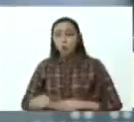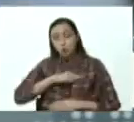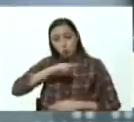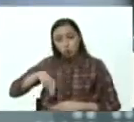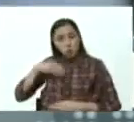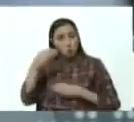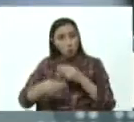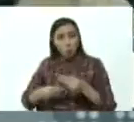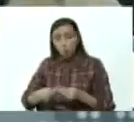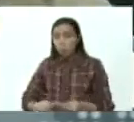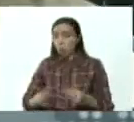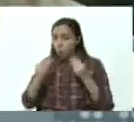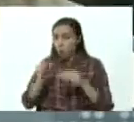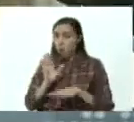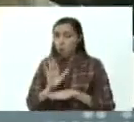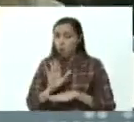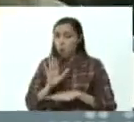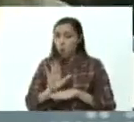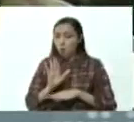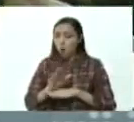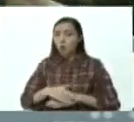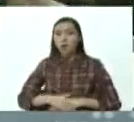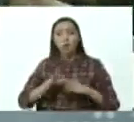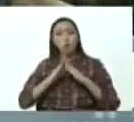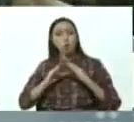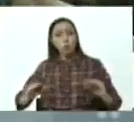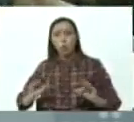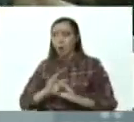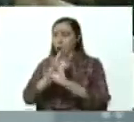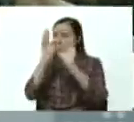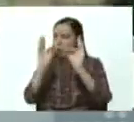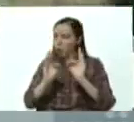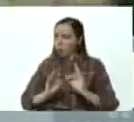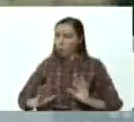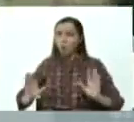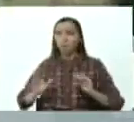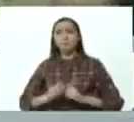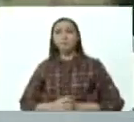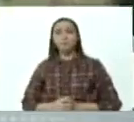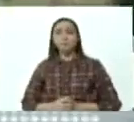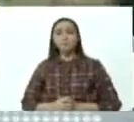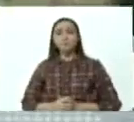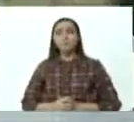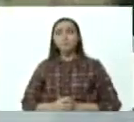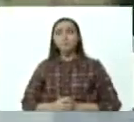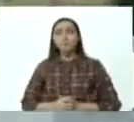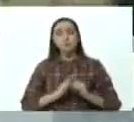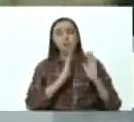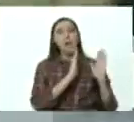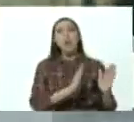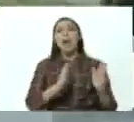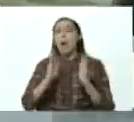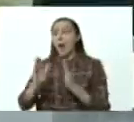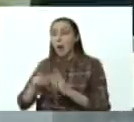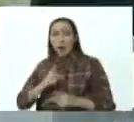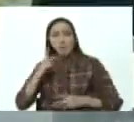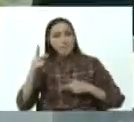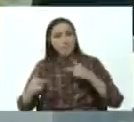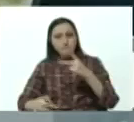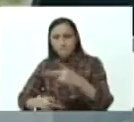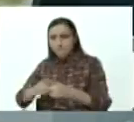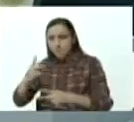mucho cuidado. Todas sus fases, todas sus etapas, sus procesos.